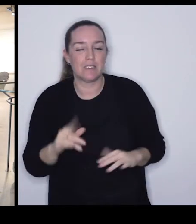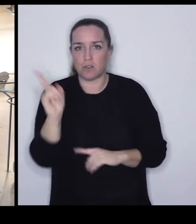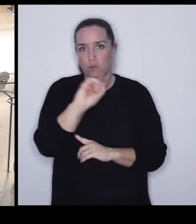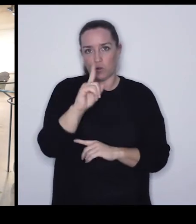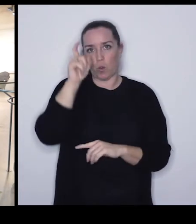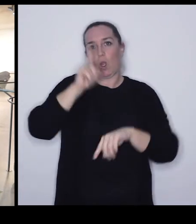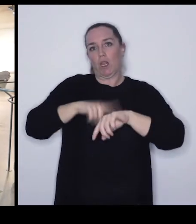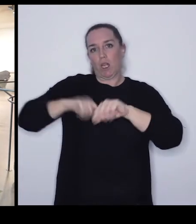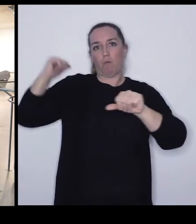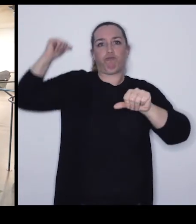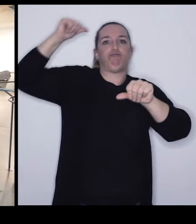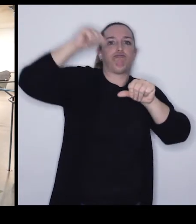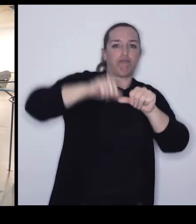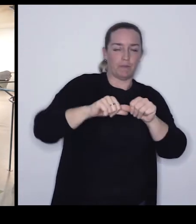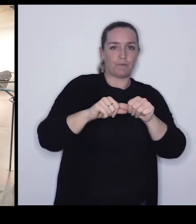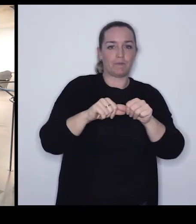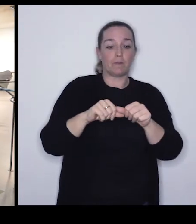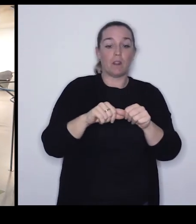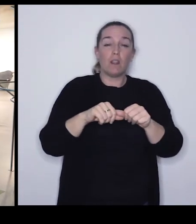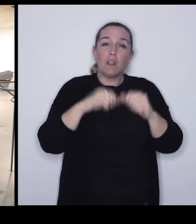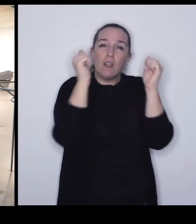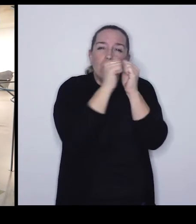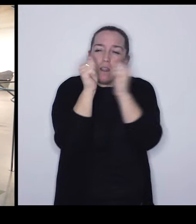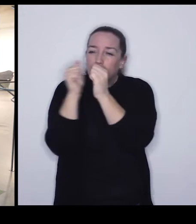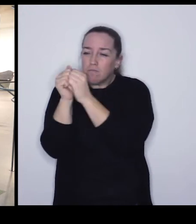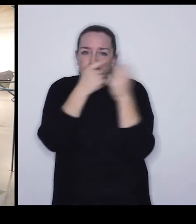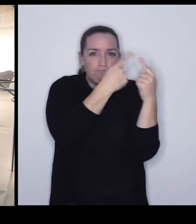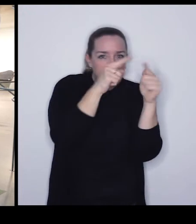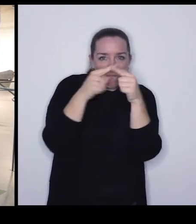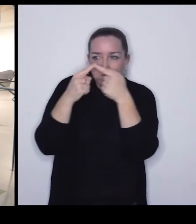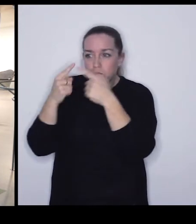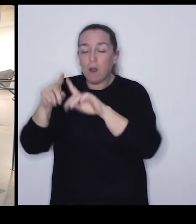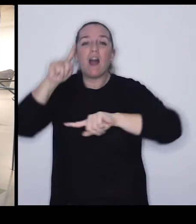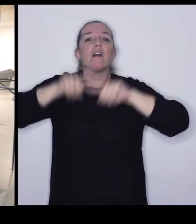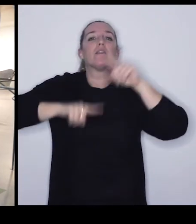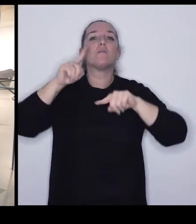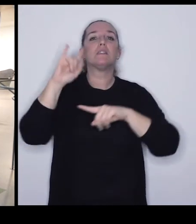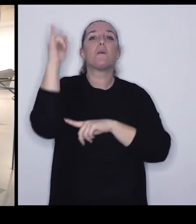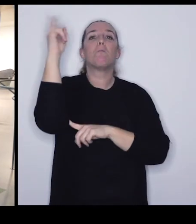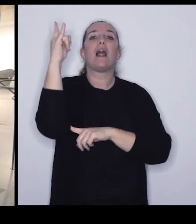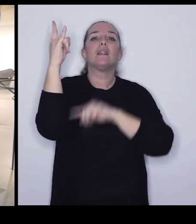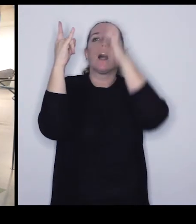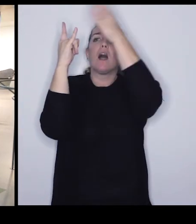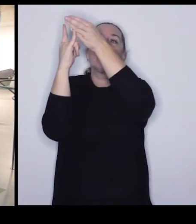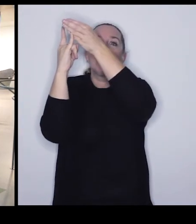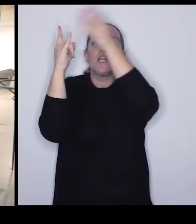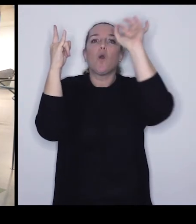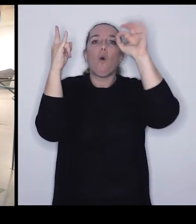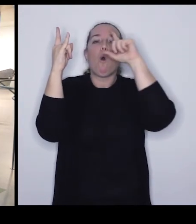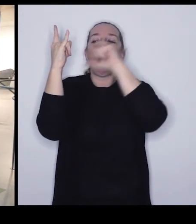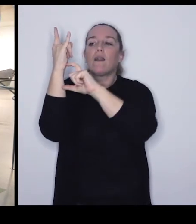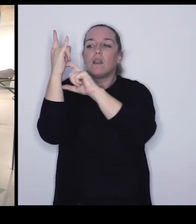...existen diferentes tipos de fósiles... ...dependiendo de la parte de la planta que fosiliza...